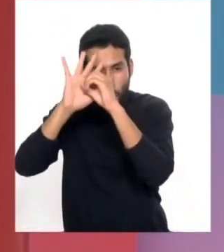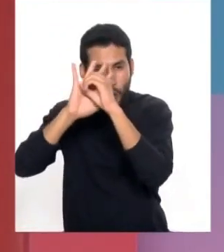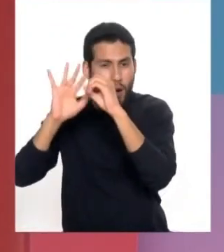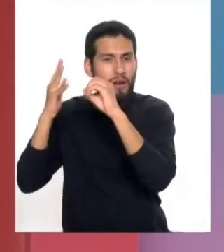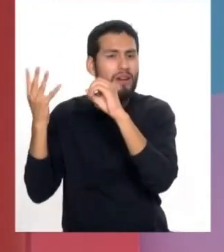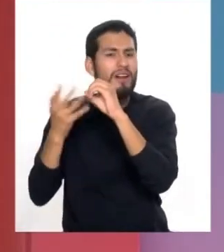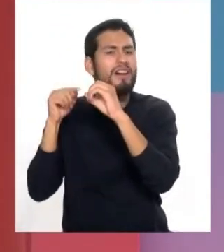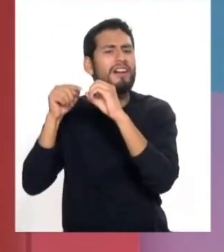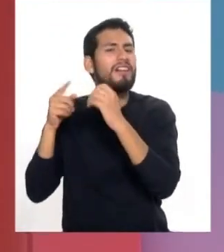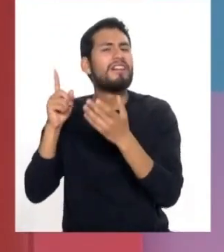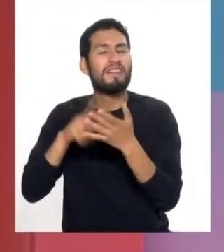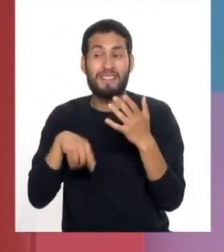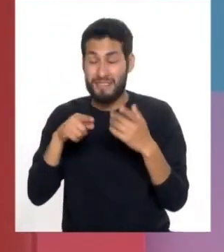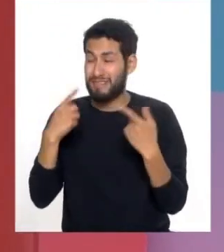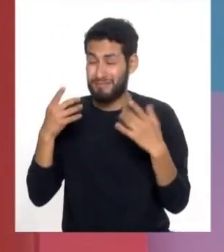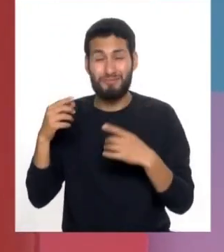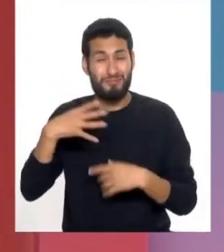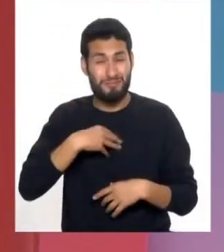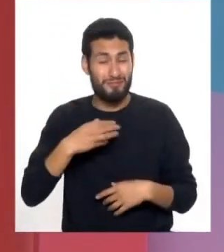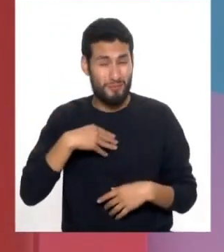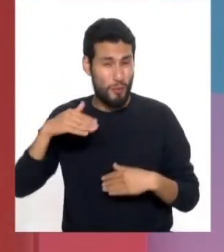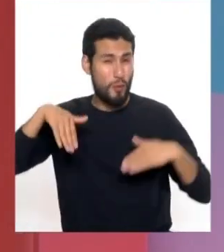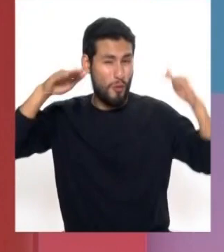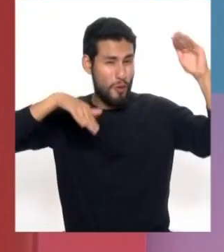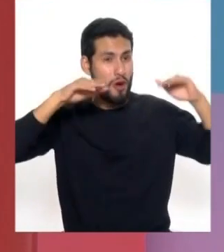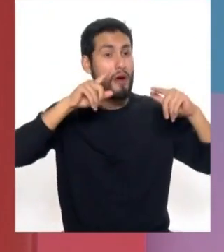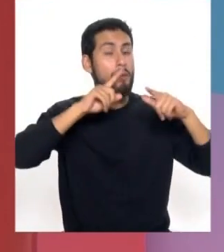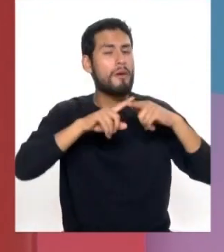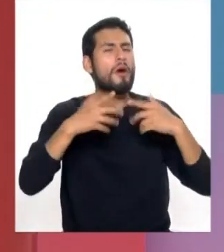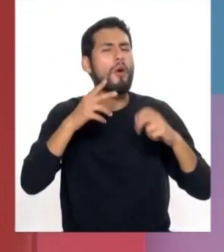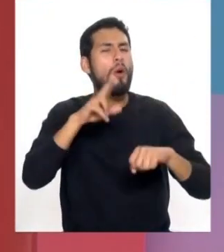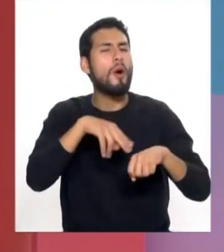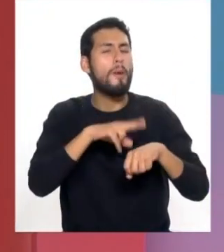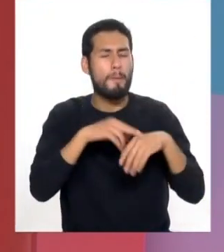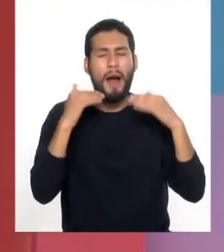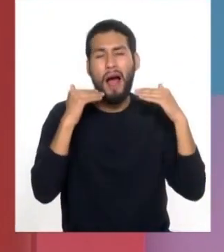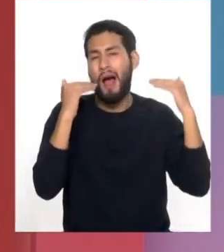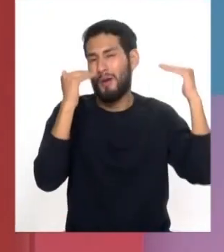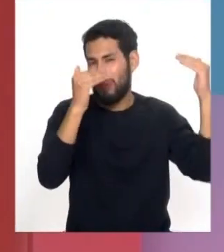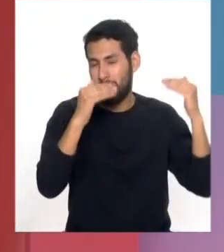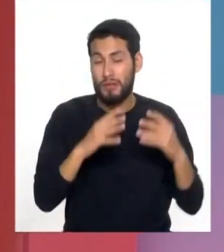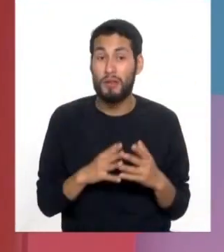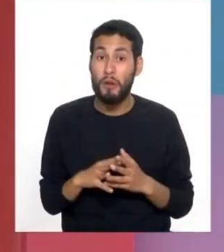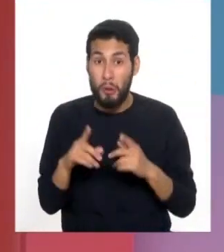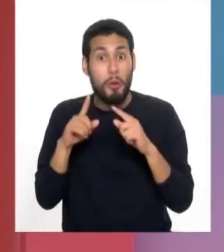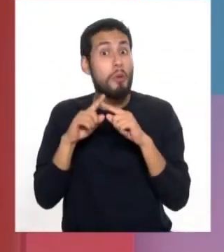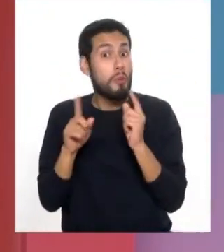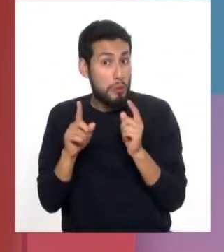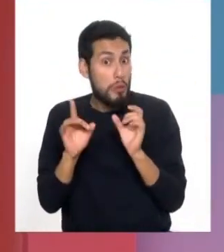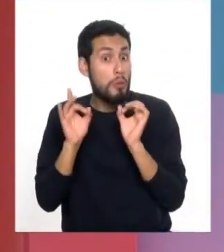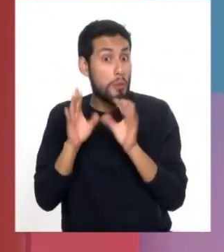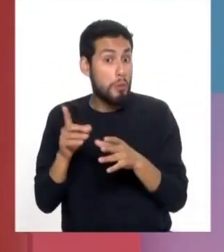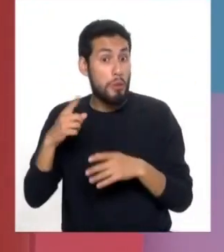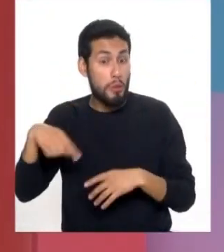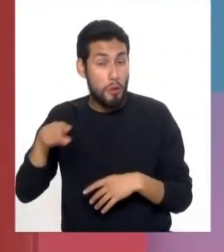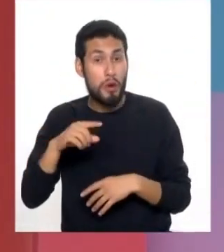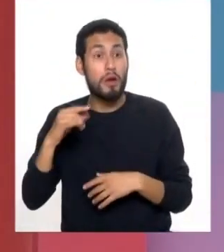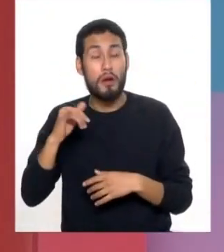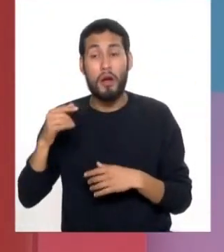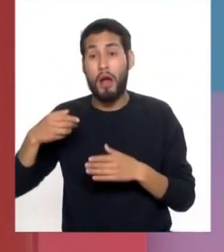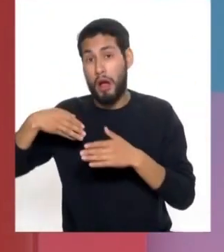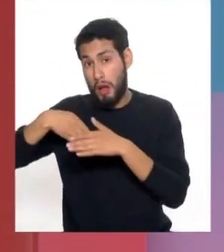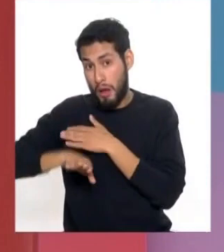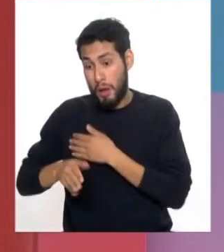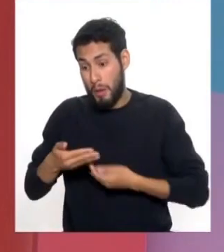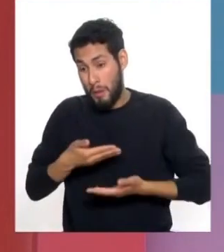todas las edades, pero mayormente lo encontramos en nuestros adultos mayores. Claro que también lo podemos encontrar cataratas congénitas en